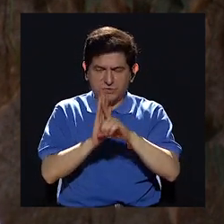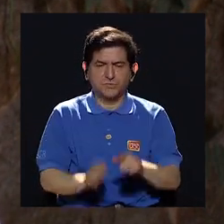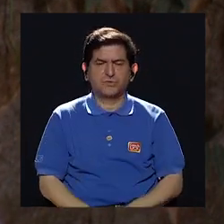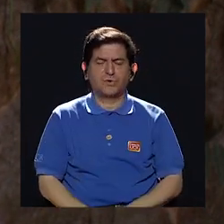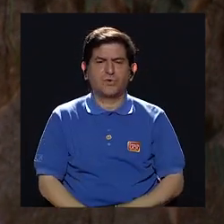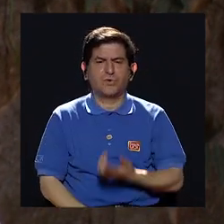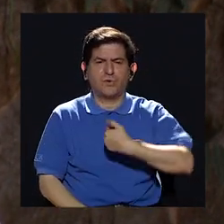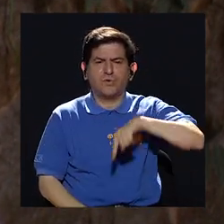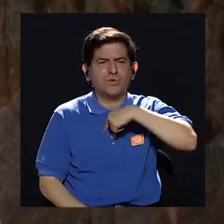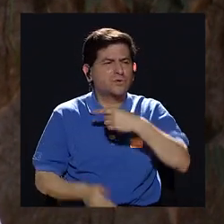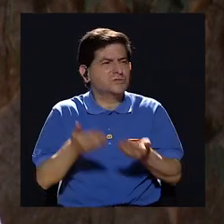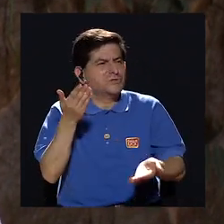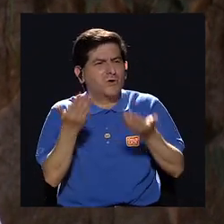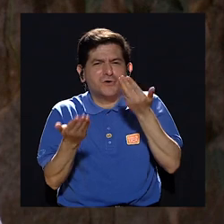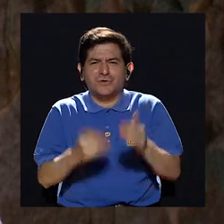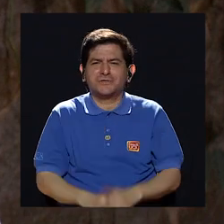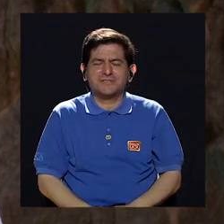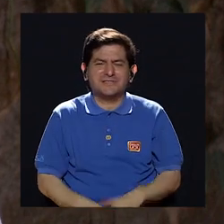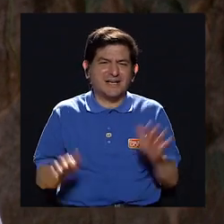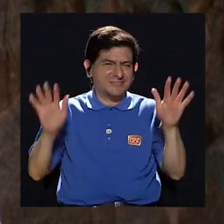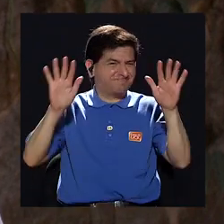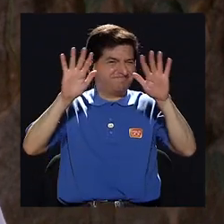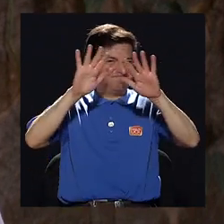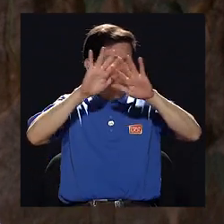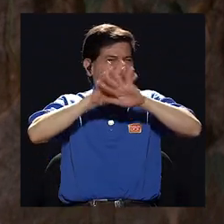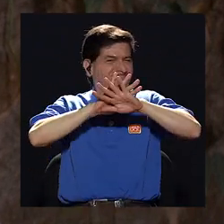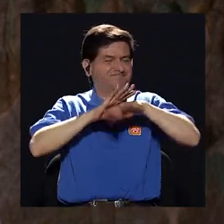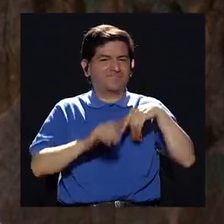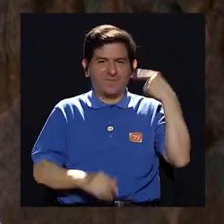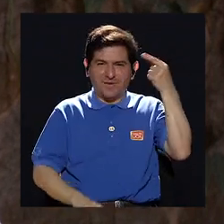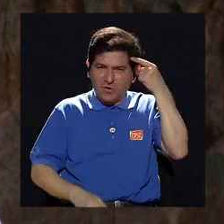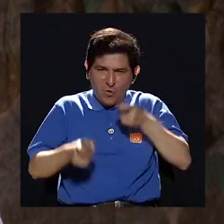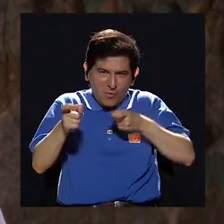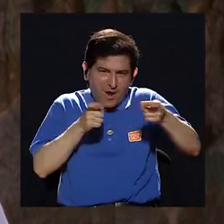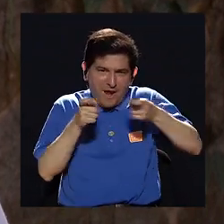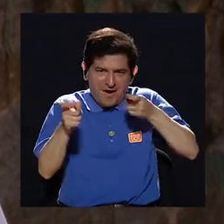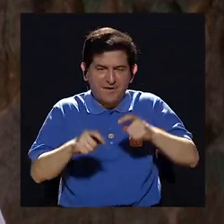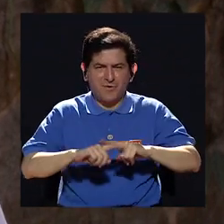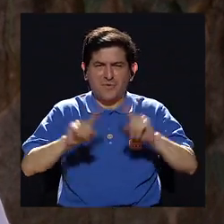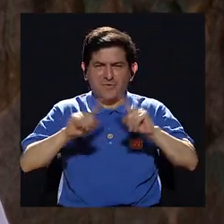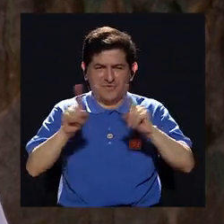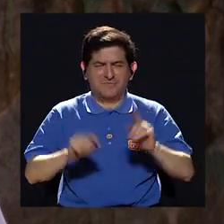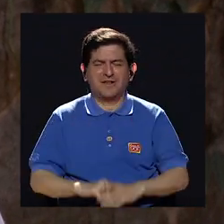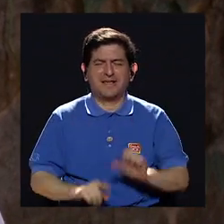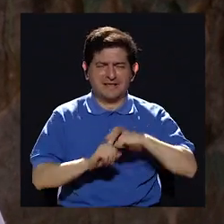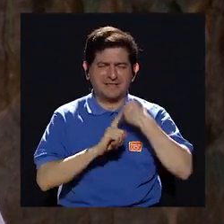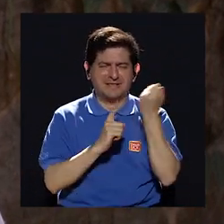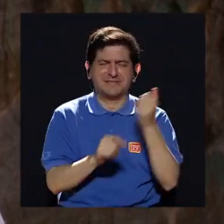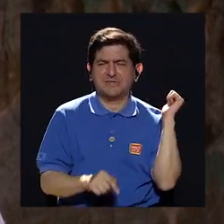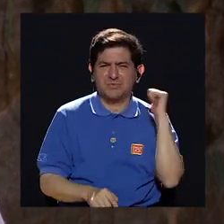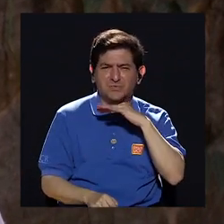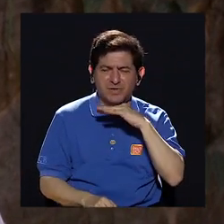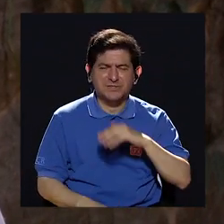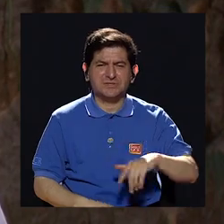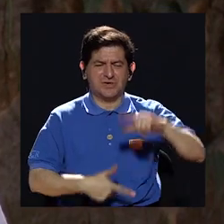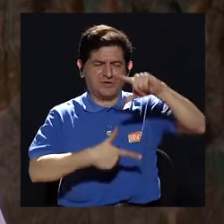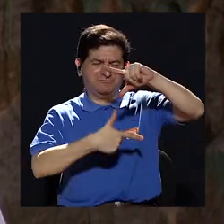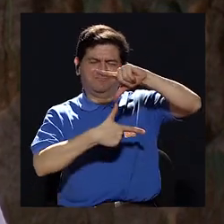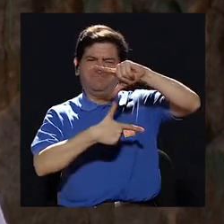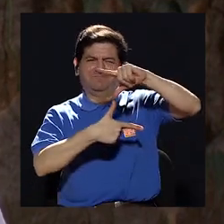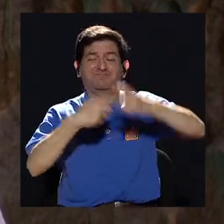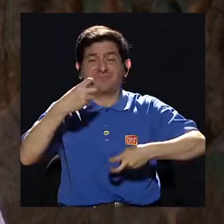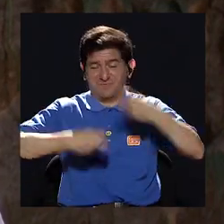muy oscuros somos muy opacos en materia de gobernabilidad hay mucha corrupción en América Central y